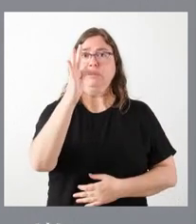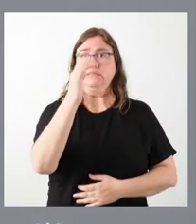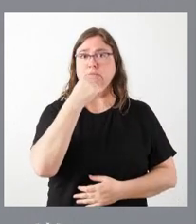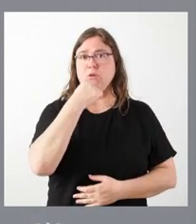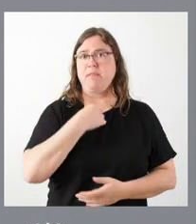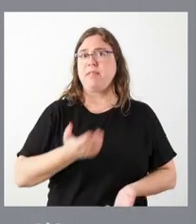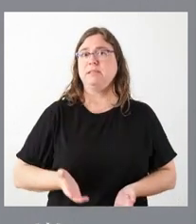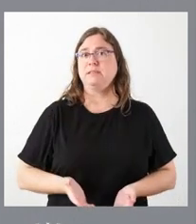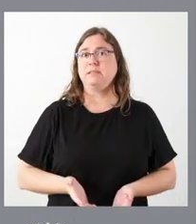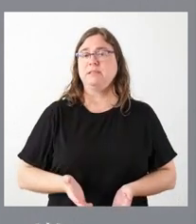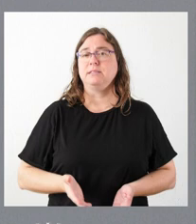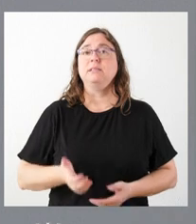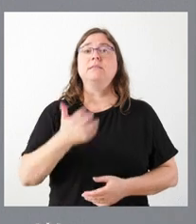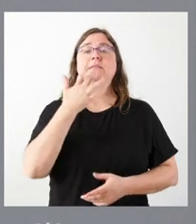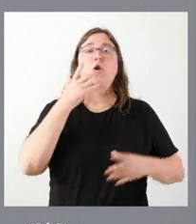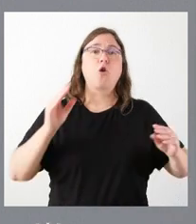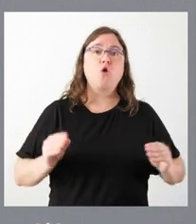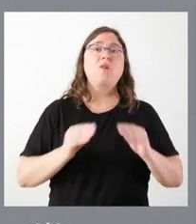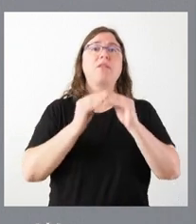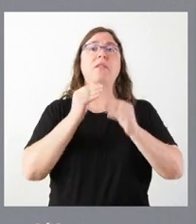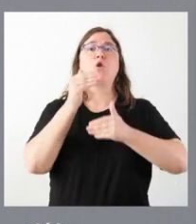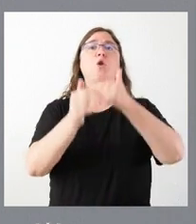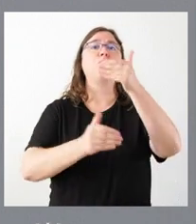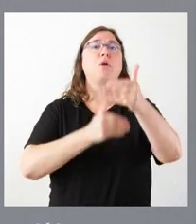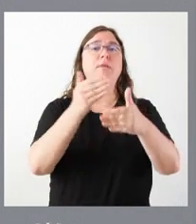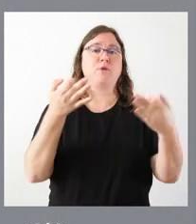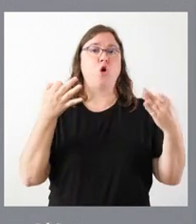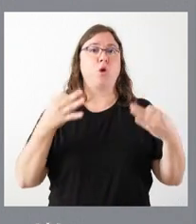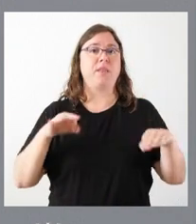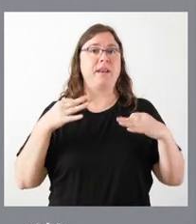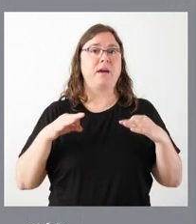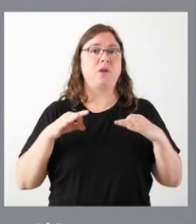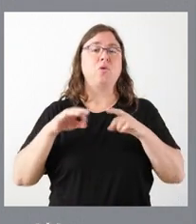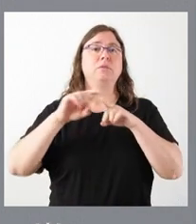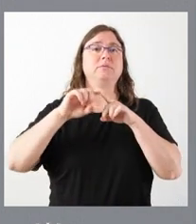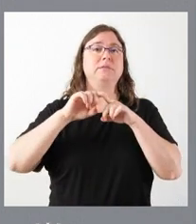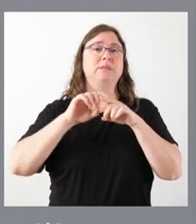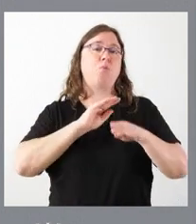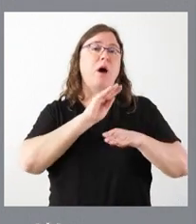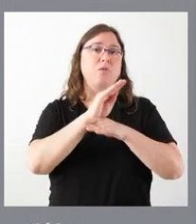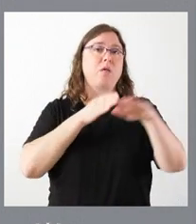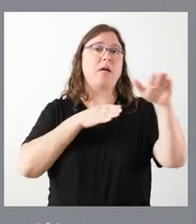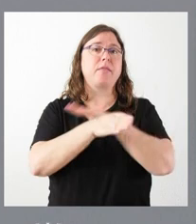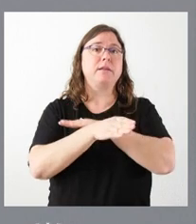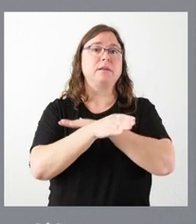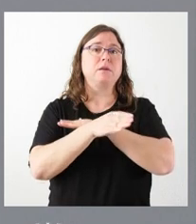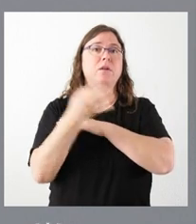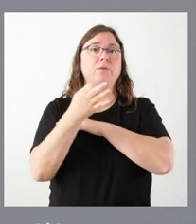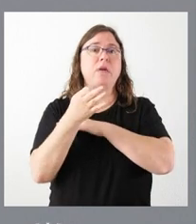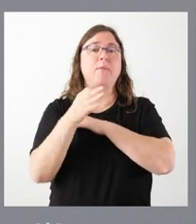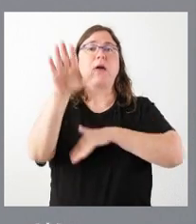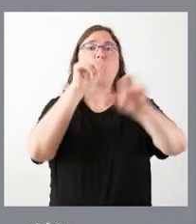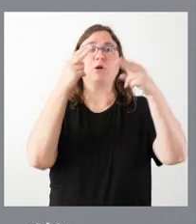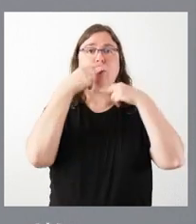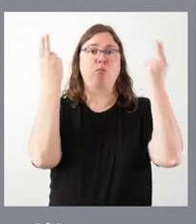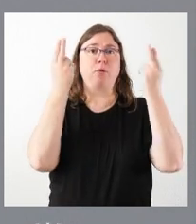porque viene a coincidir que el procedimiento ordinario de este tipo de ayudas y de acceso tiene que ser las convocatorias públicas. Nosotros